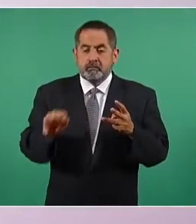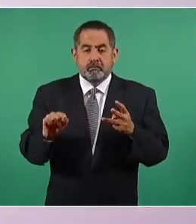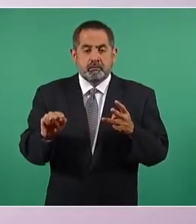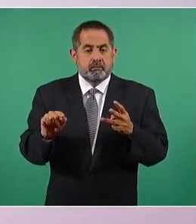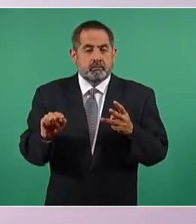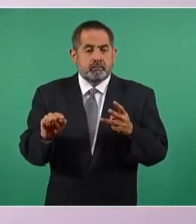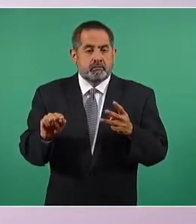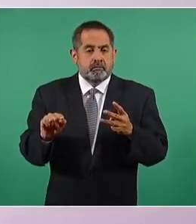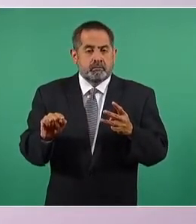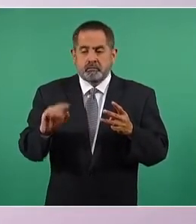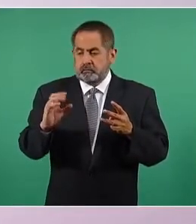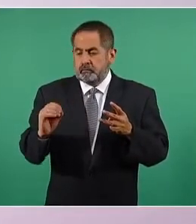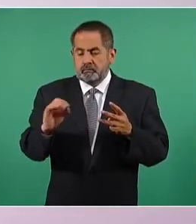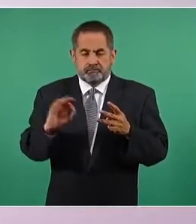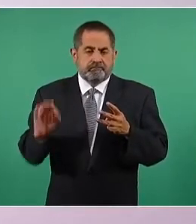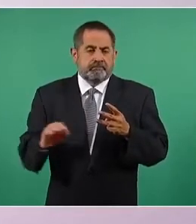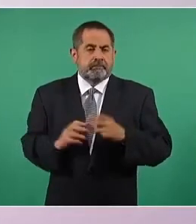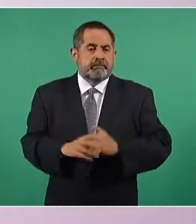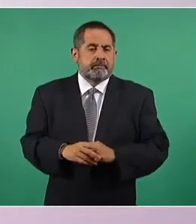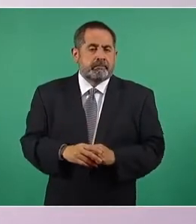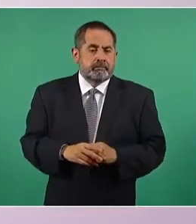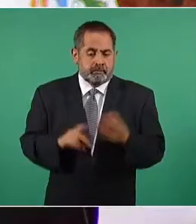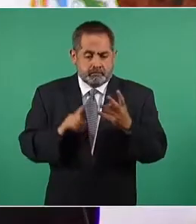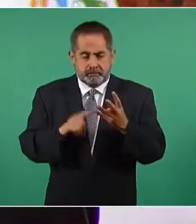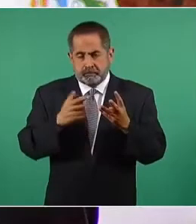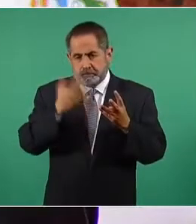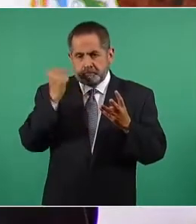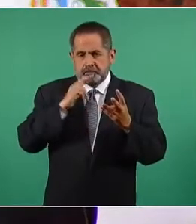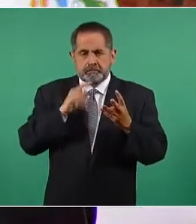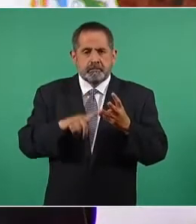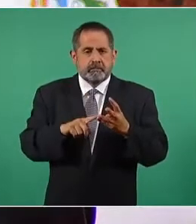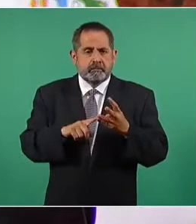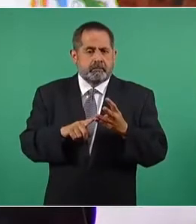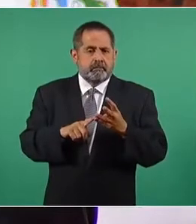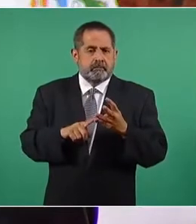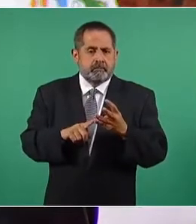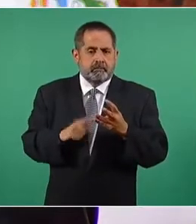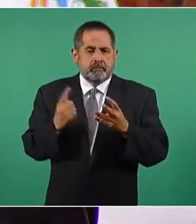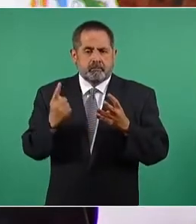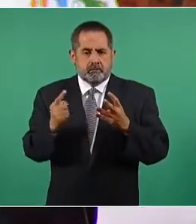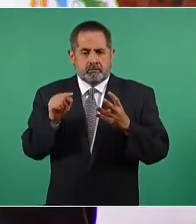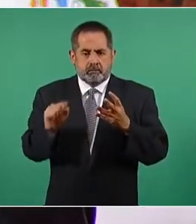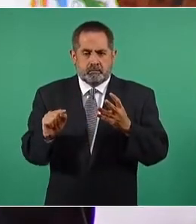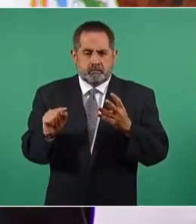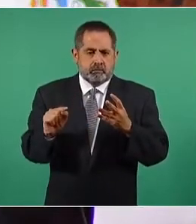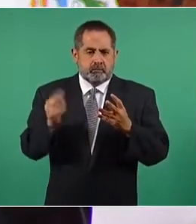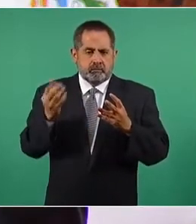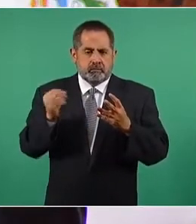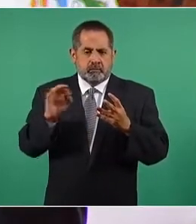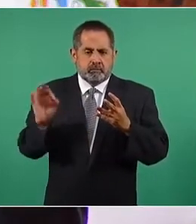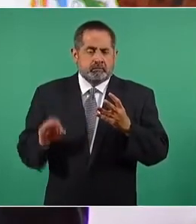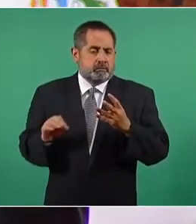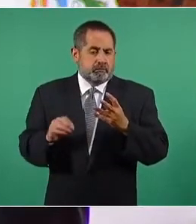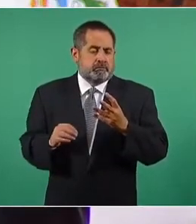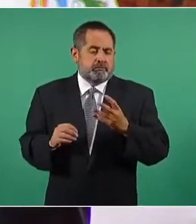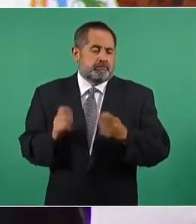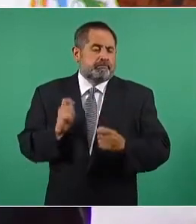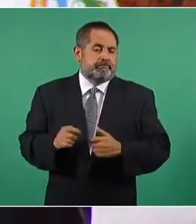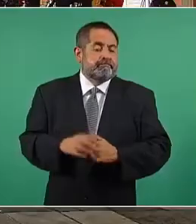40.0 por ciento, no sabe, no contestó, 1.9 por ciento.